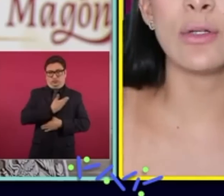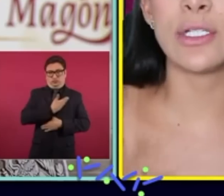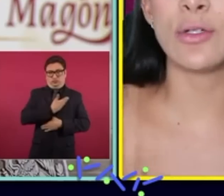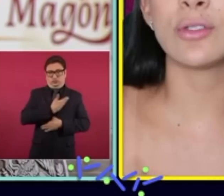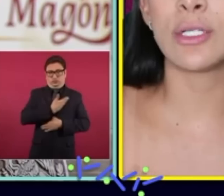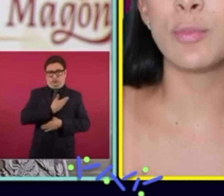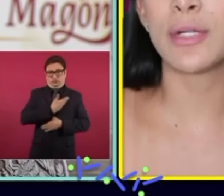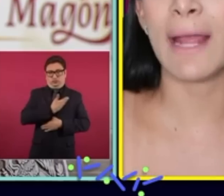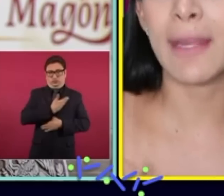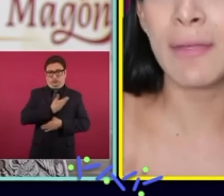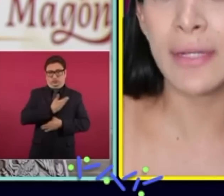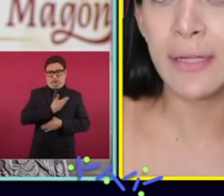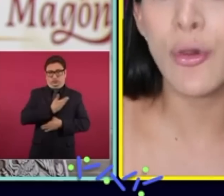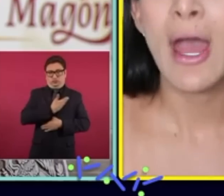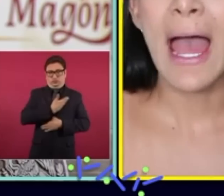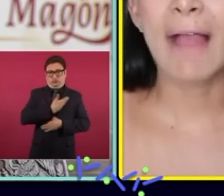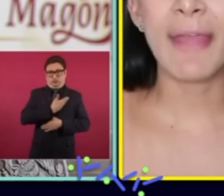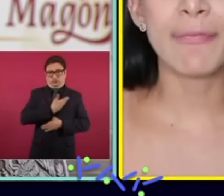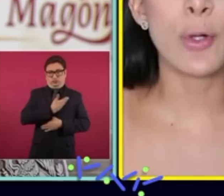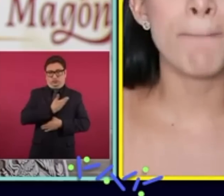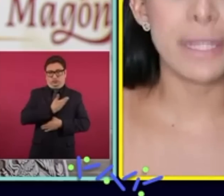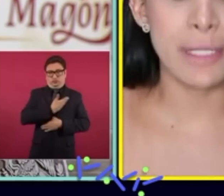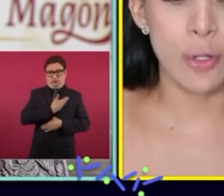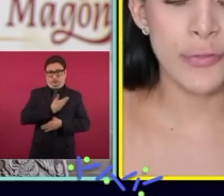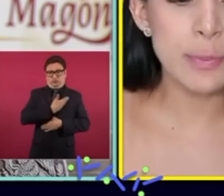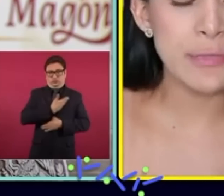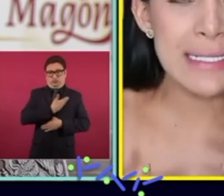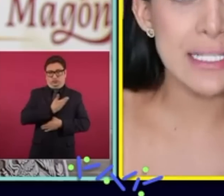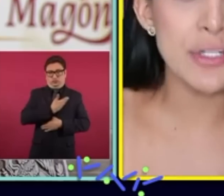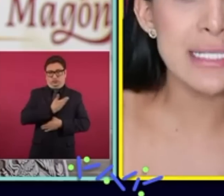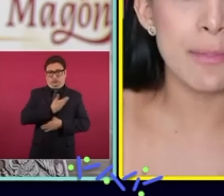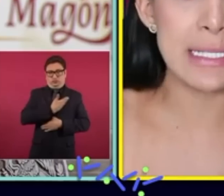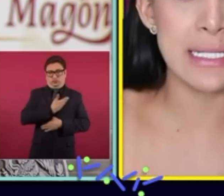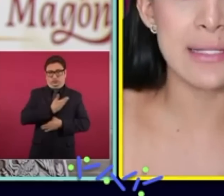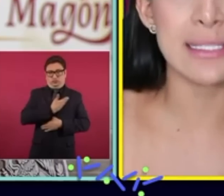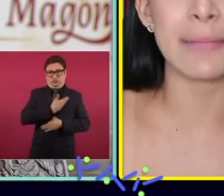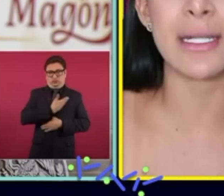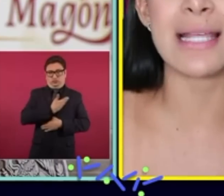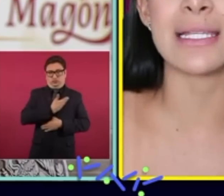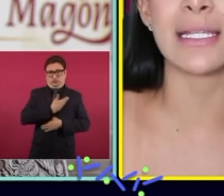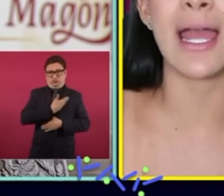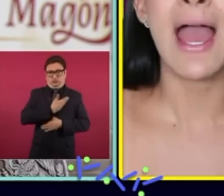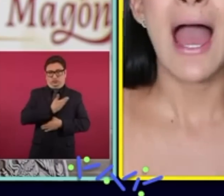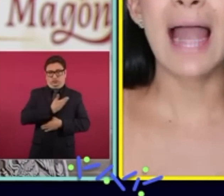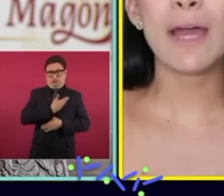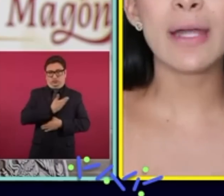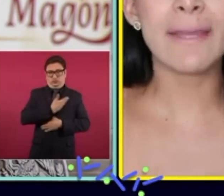el Estado y yo no tengo por qué andar manteniendo a tanto vividor. Entonces, pues felicitaciones al presidente, también a la Sedena, a la guardia.